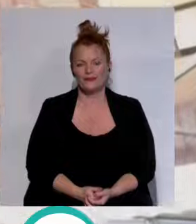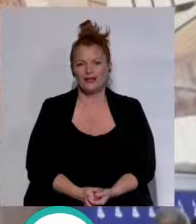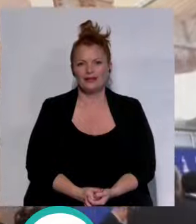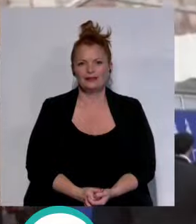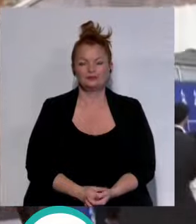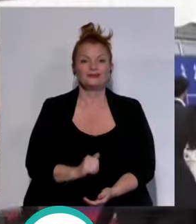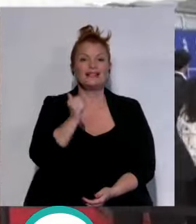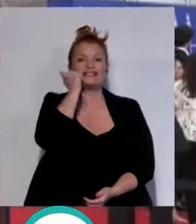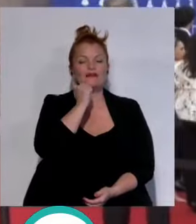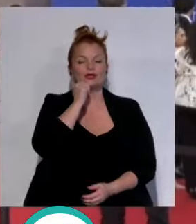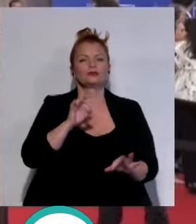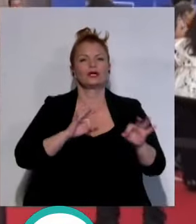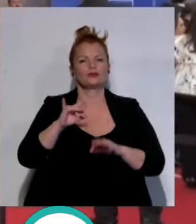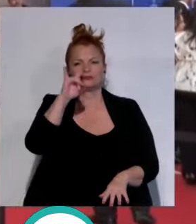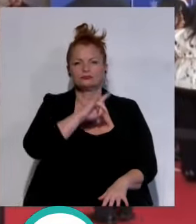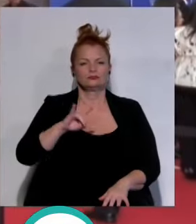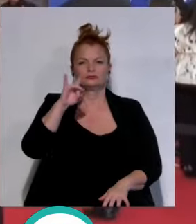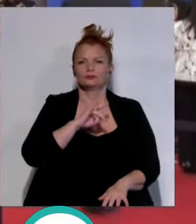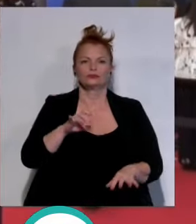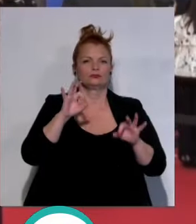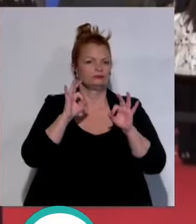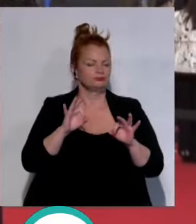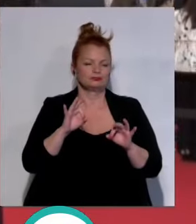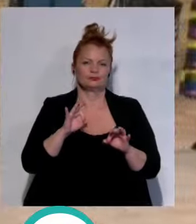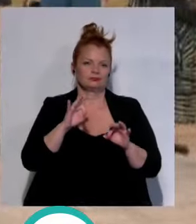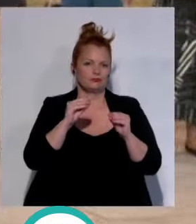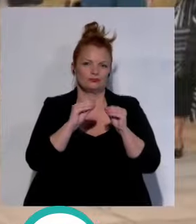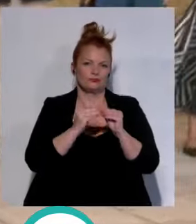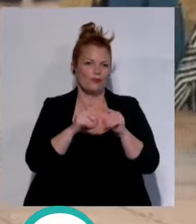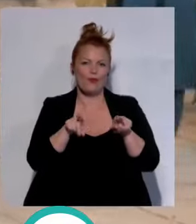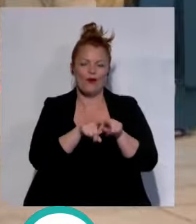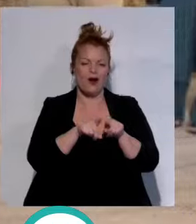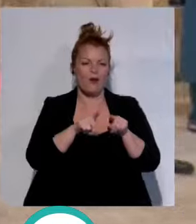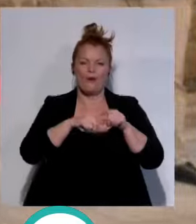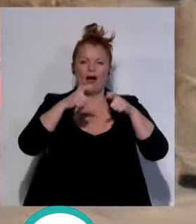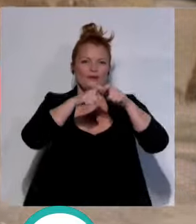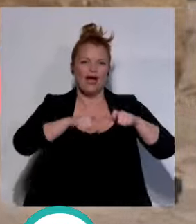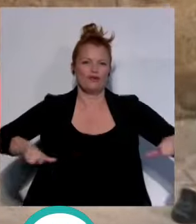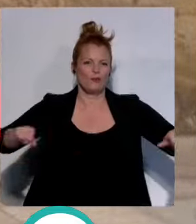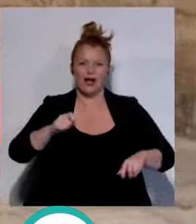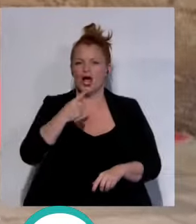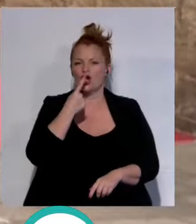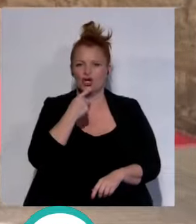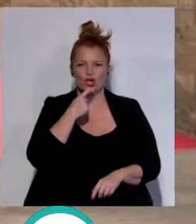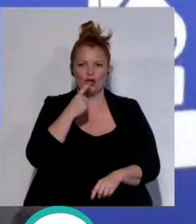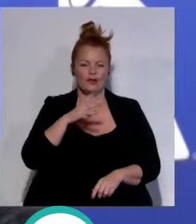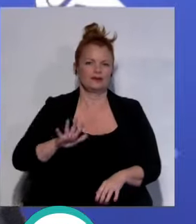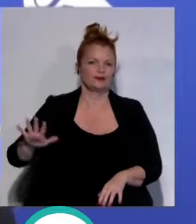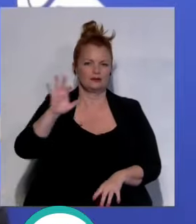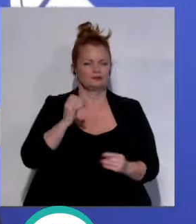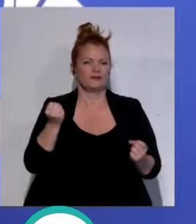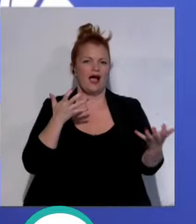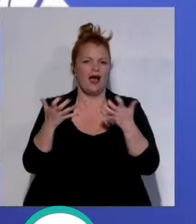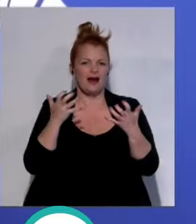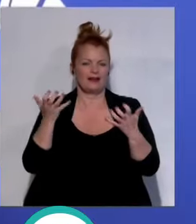El sábado el Teatro Fallas se vestía, como no podía ser de otra forma, de alfombra roja. Artistas de toda Latinoamérica rendían